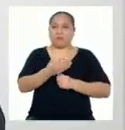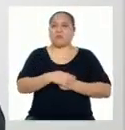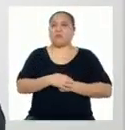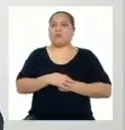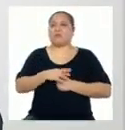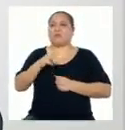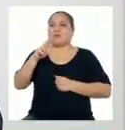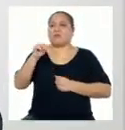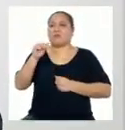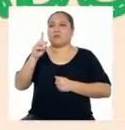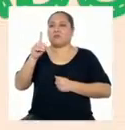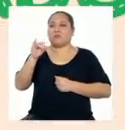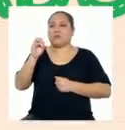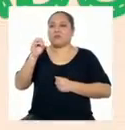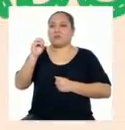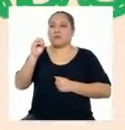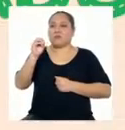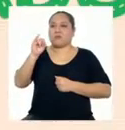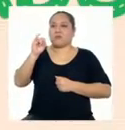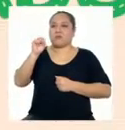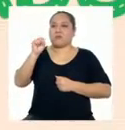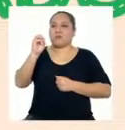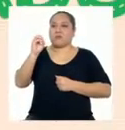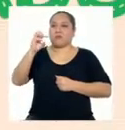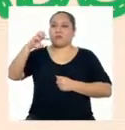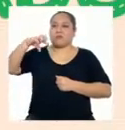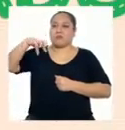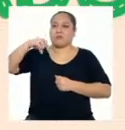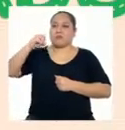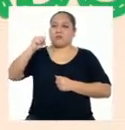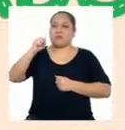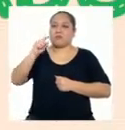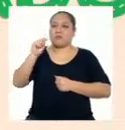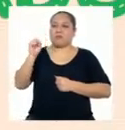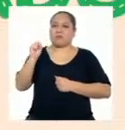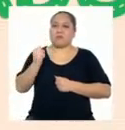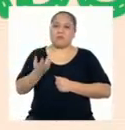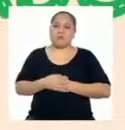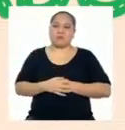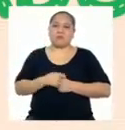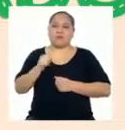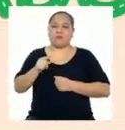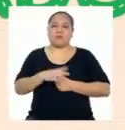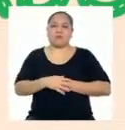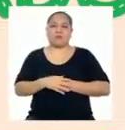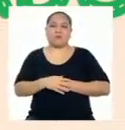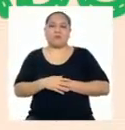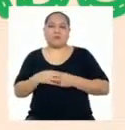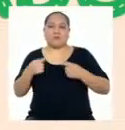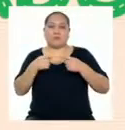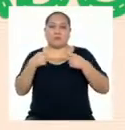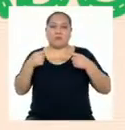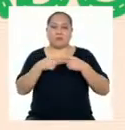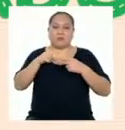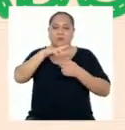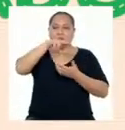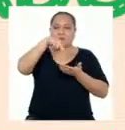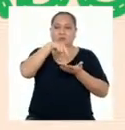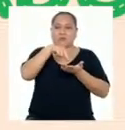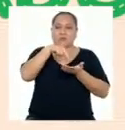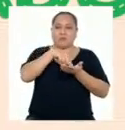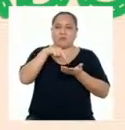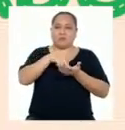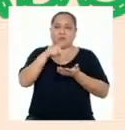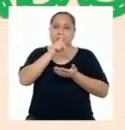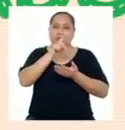Los radioisótopos son... Los radioisótopos son isótopos radioactivos porque tienen un núcleo atómico